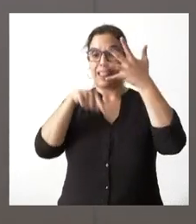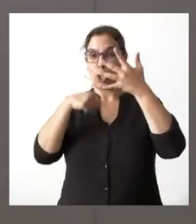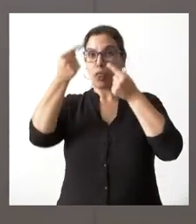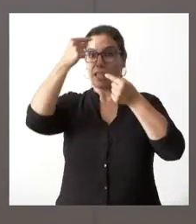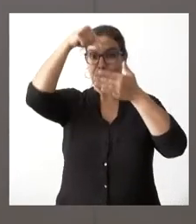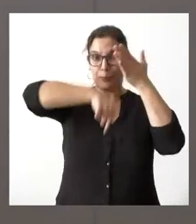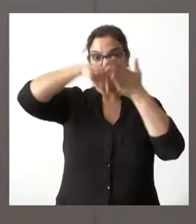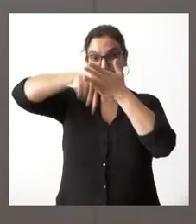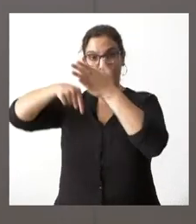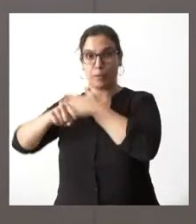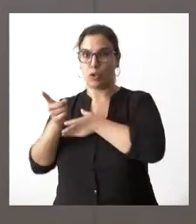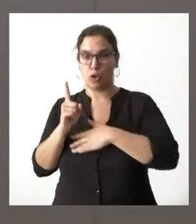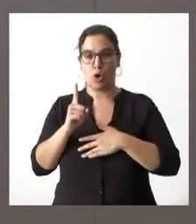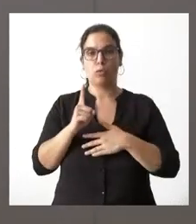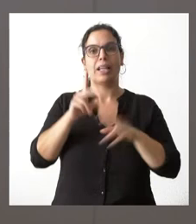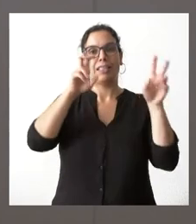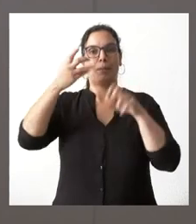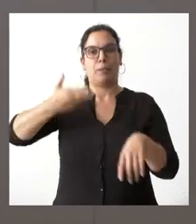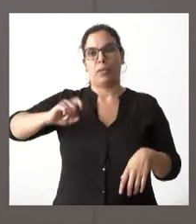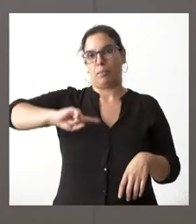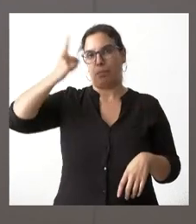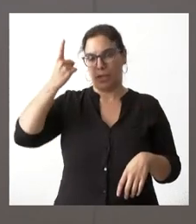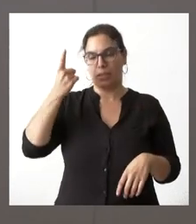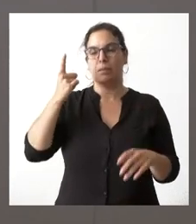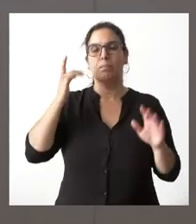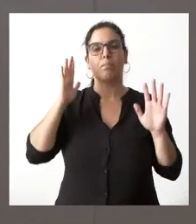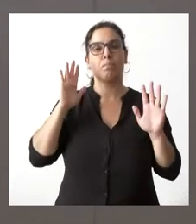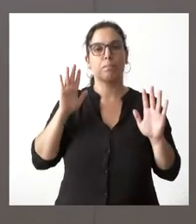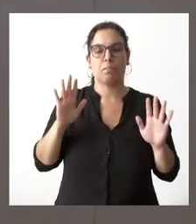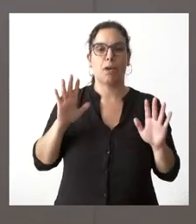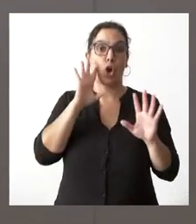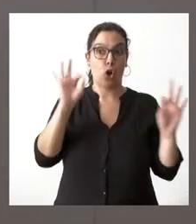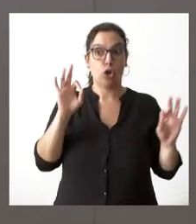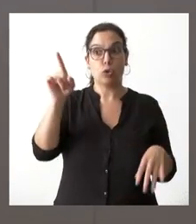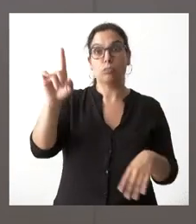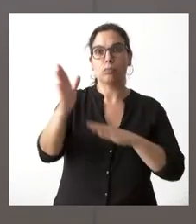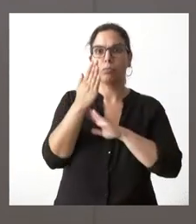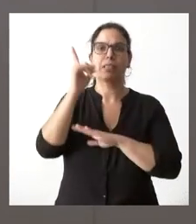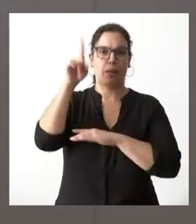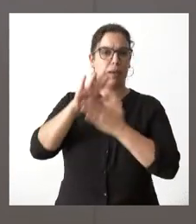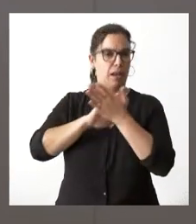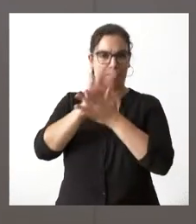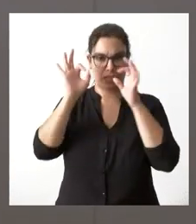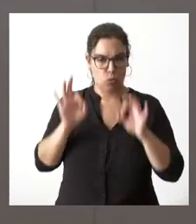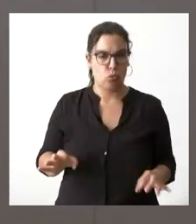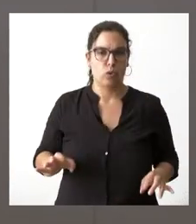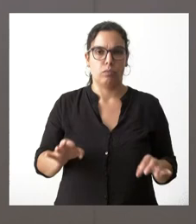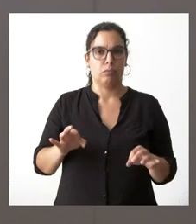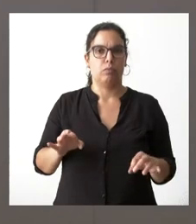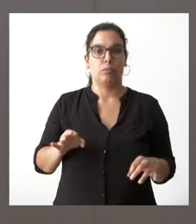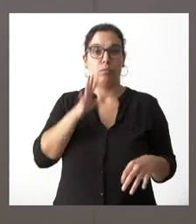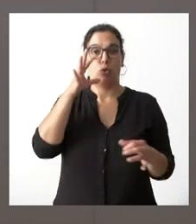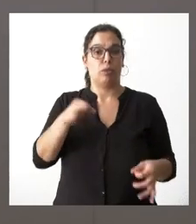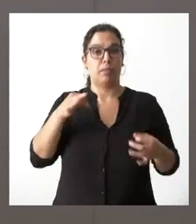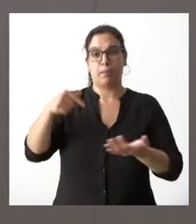grandes materias no la posición específica de cada una de ellas pero evidentemente la cuestión que usted plantea será una de ellas será una de ellas porque lo ha sido siempre